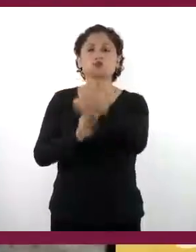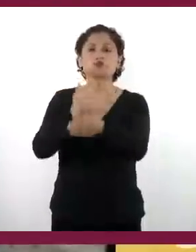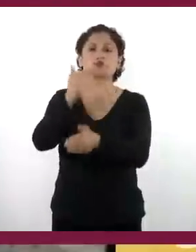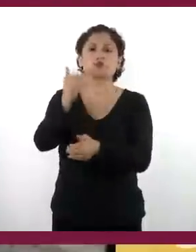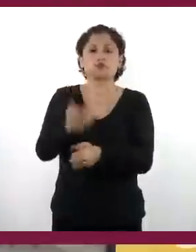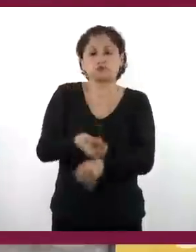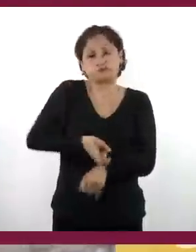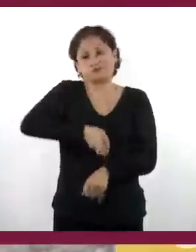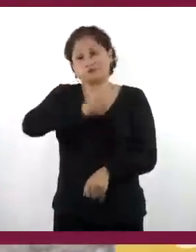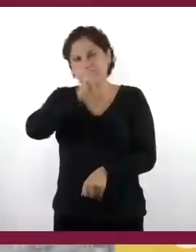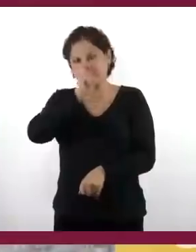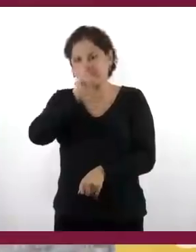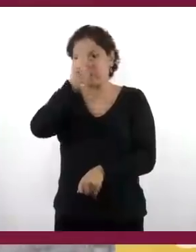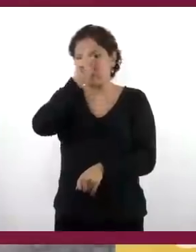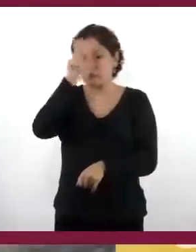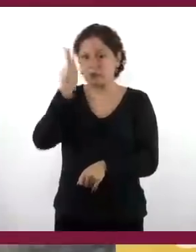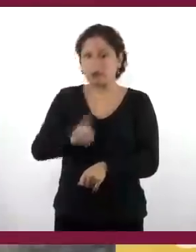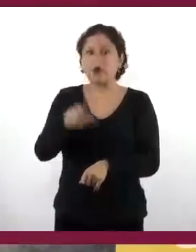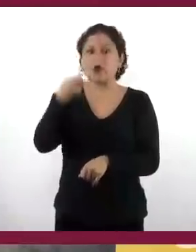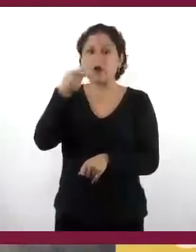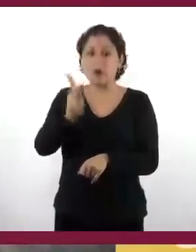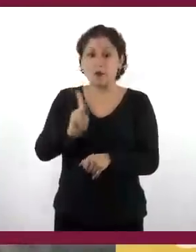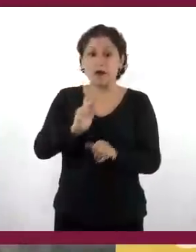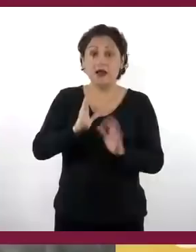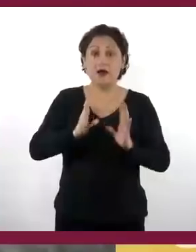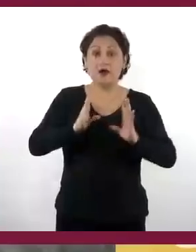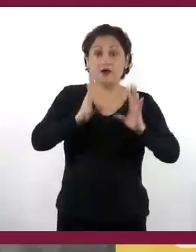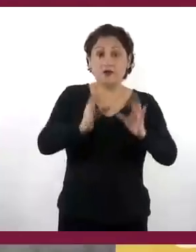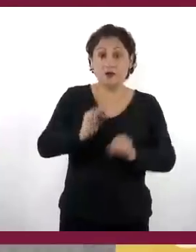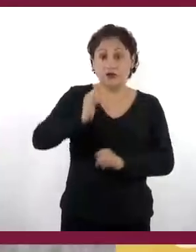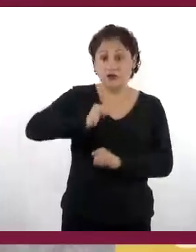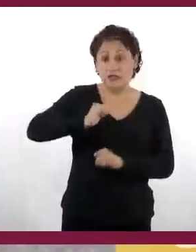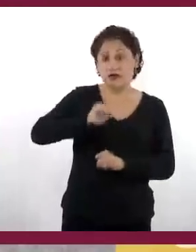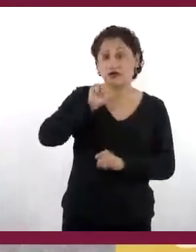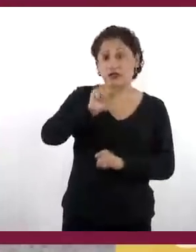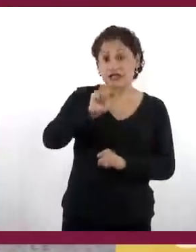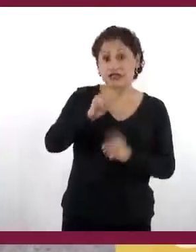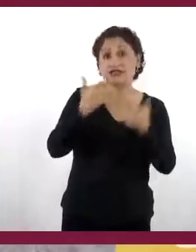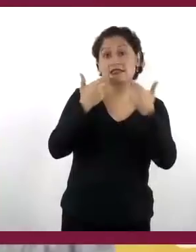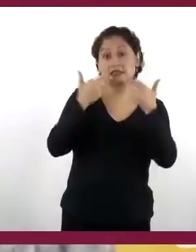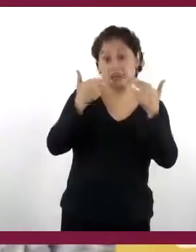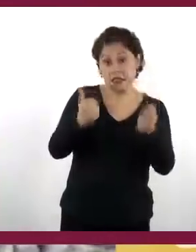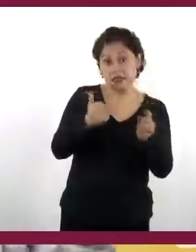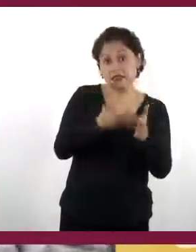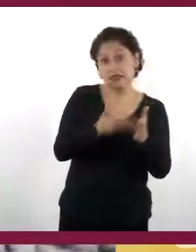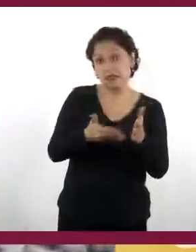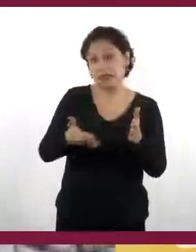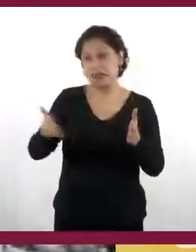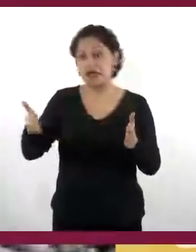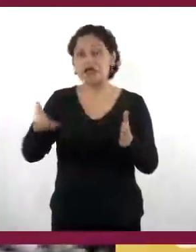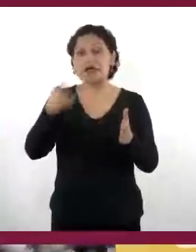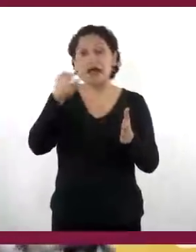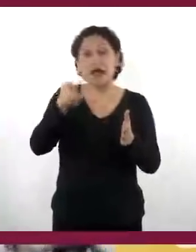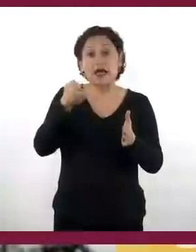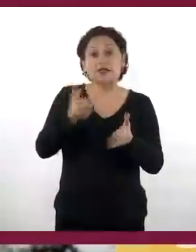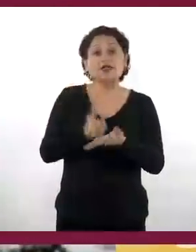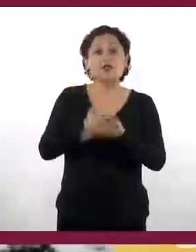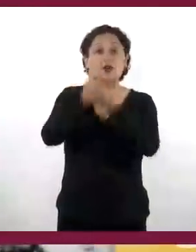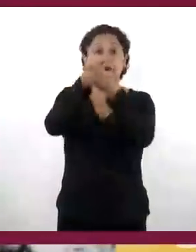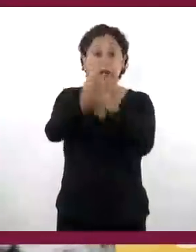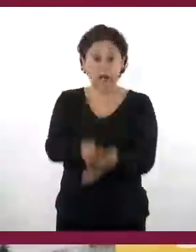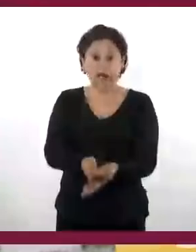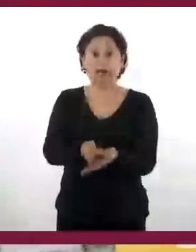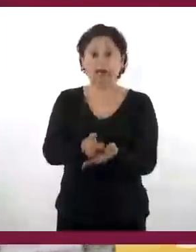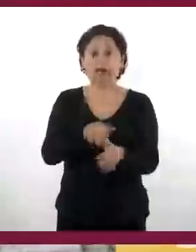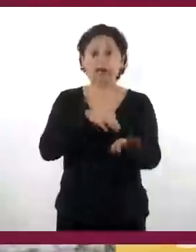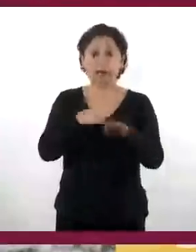opresivo, pero el germen de la hacienda se ubica en el siglo XVII. Paralelamente con la hacienda habrá una unidad productiva menor que es el rancho